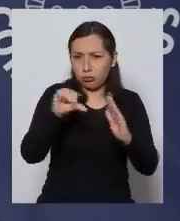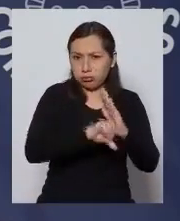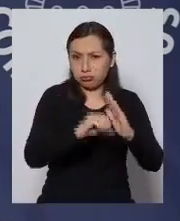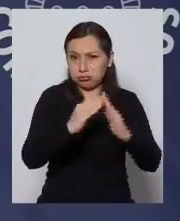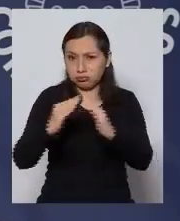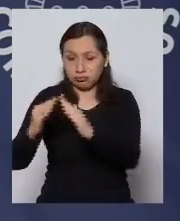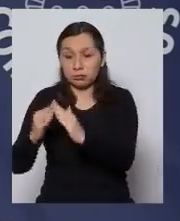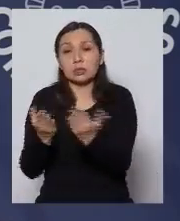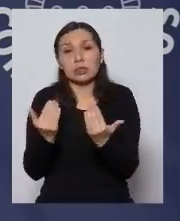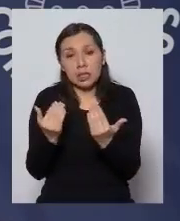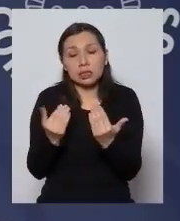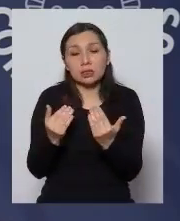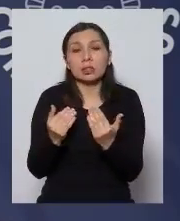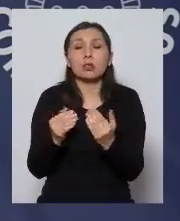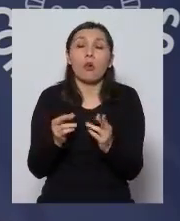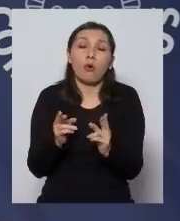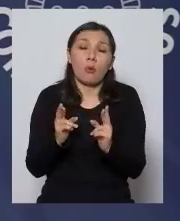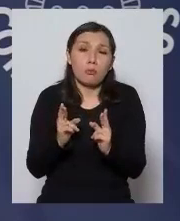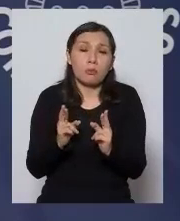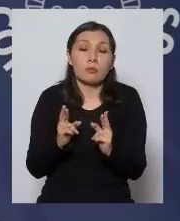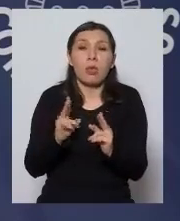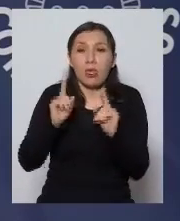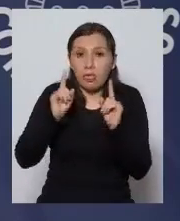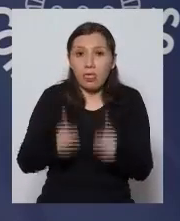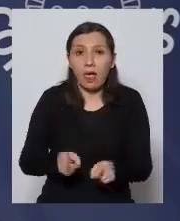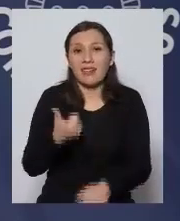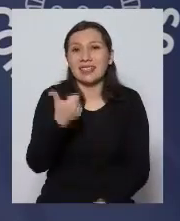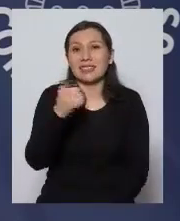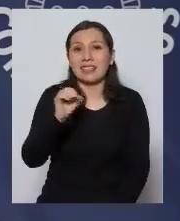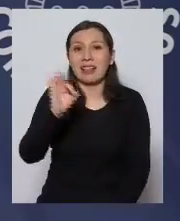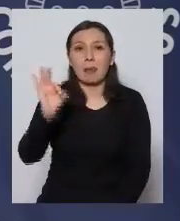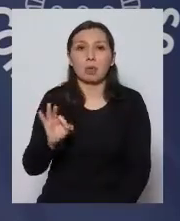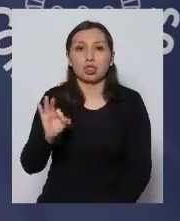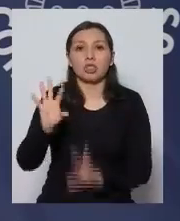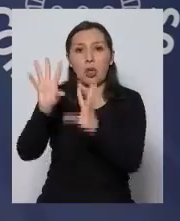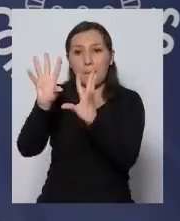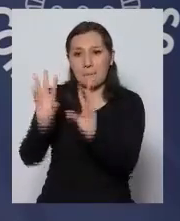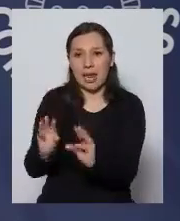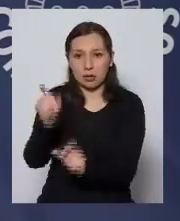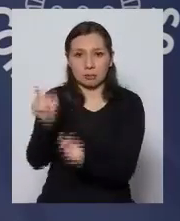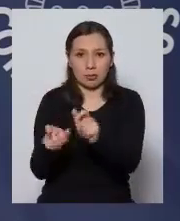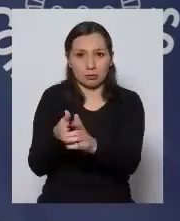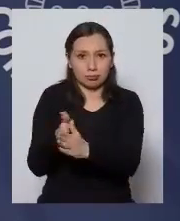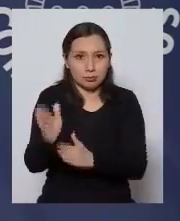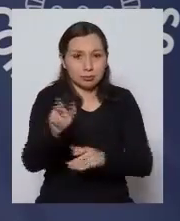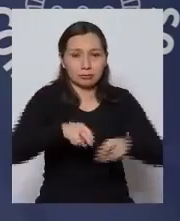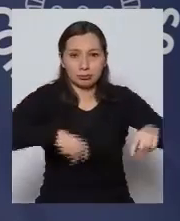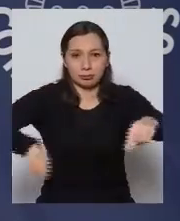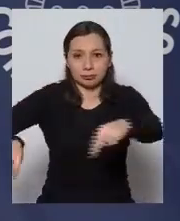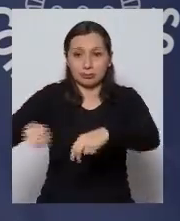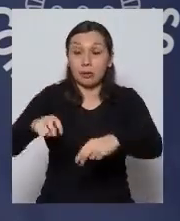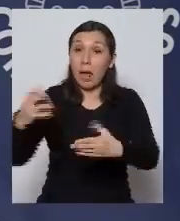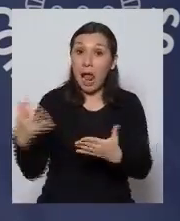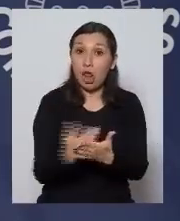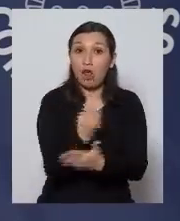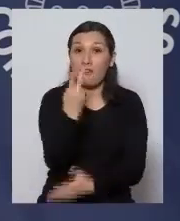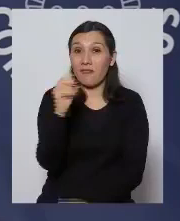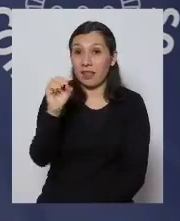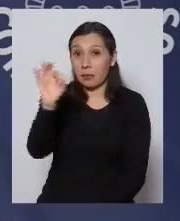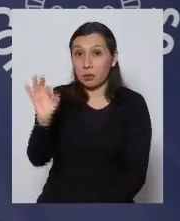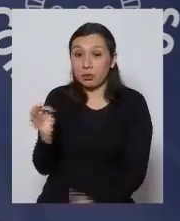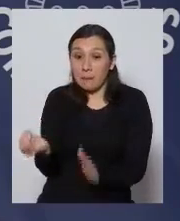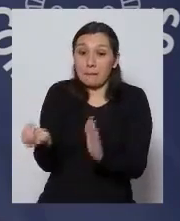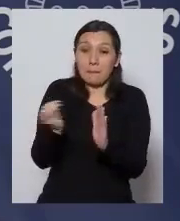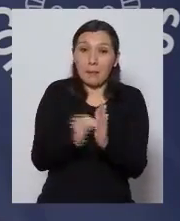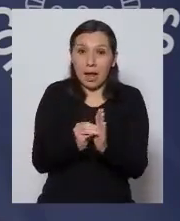efectiva necesitamos llegar por lo menos a un 60% y como mencionaba para lograr ese 20%